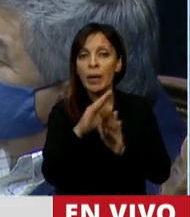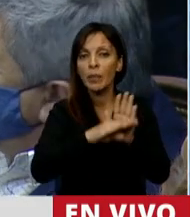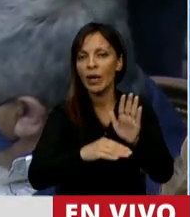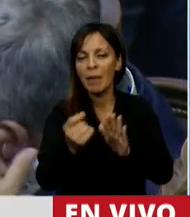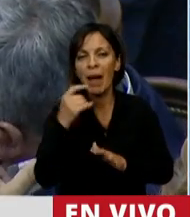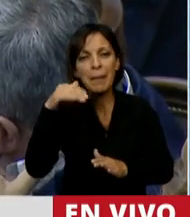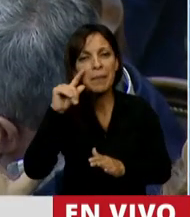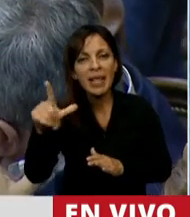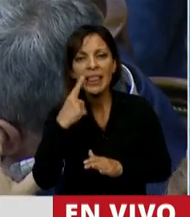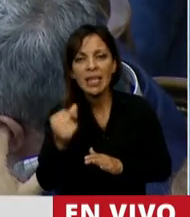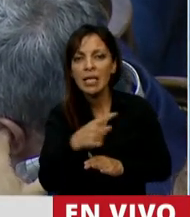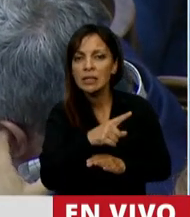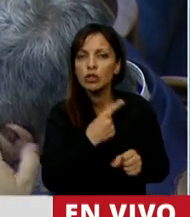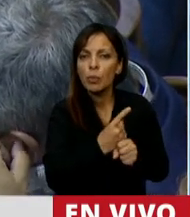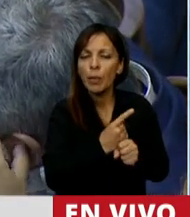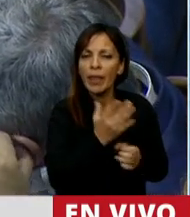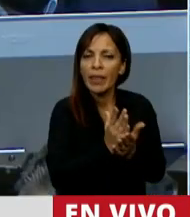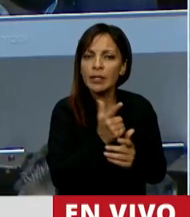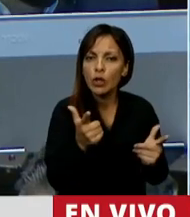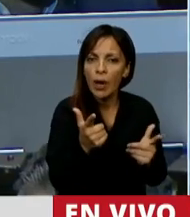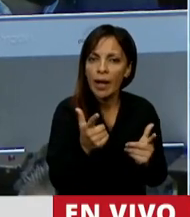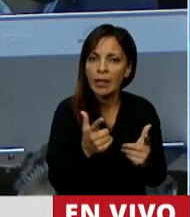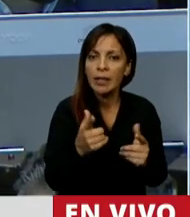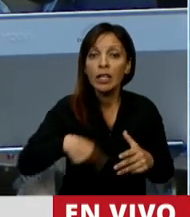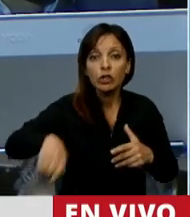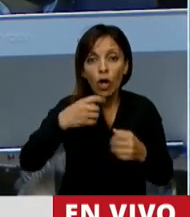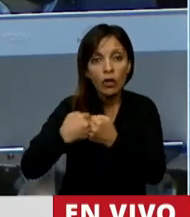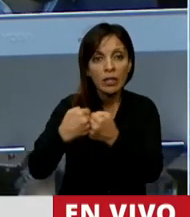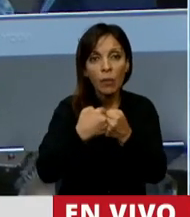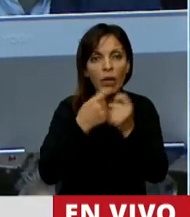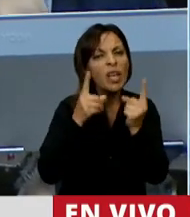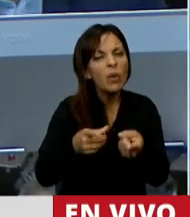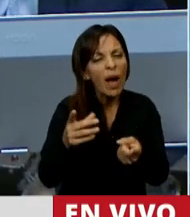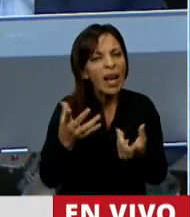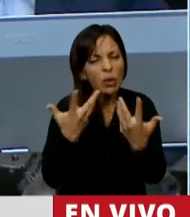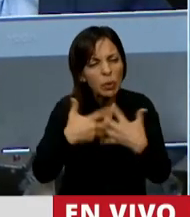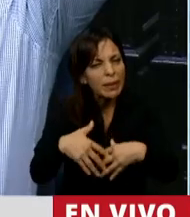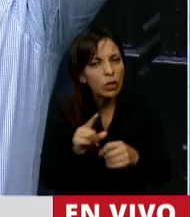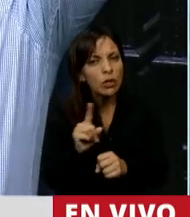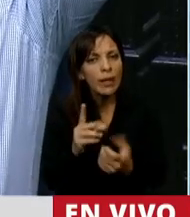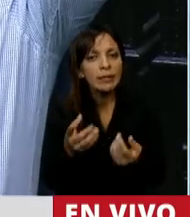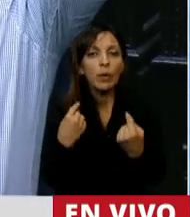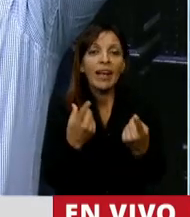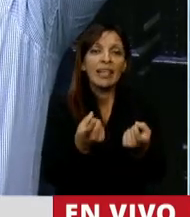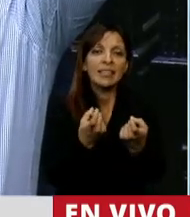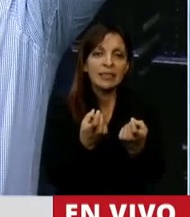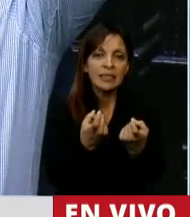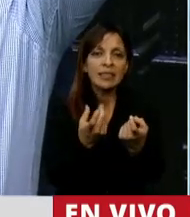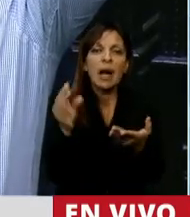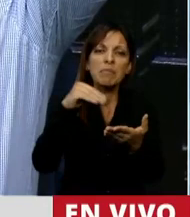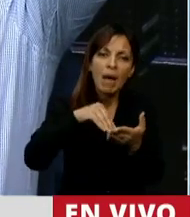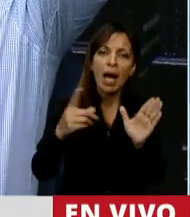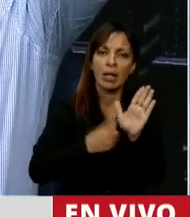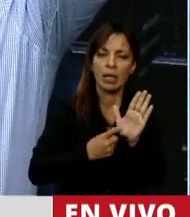Aunque es un compendio de muy buenas voluntades, creo que no se va a poder ejecutar inmediatamente, porque además necesita más